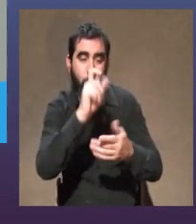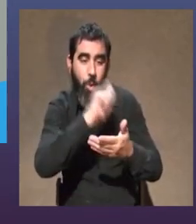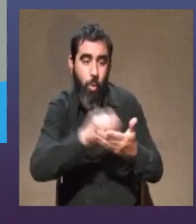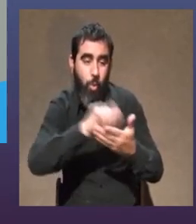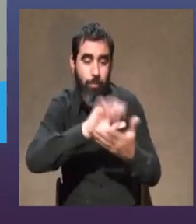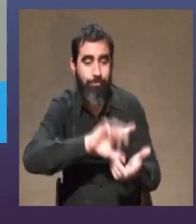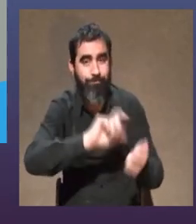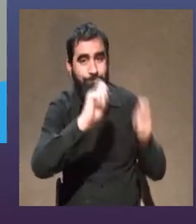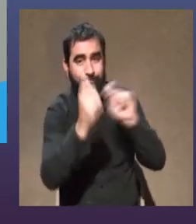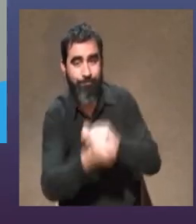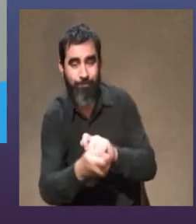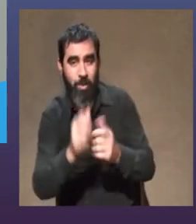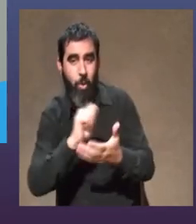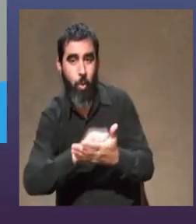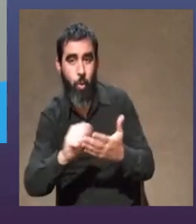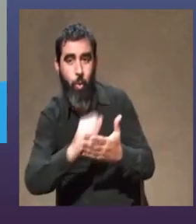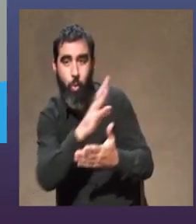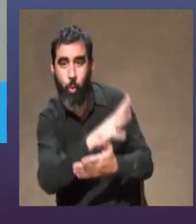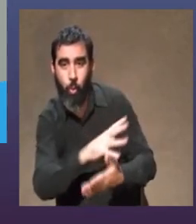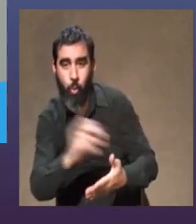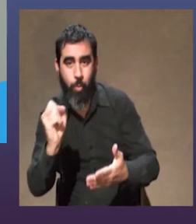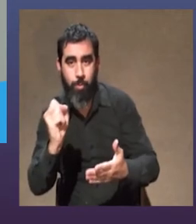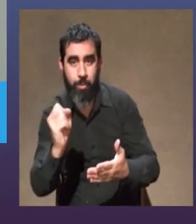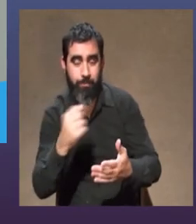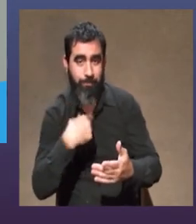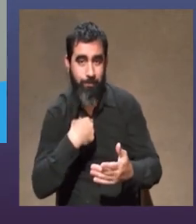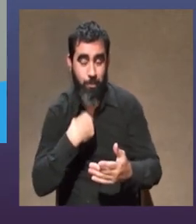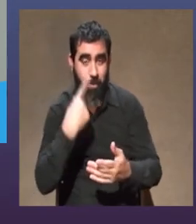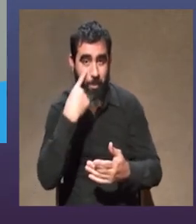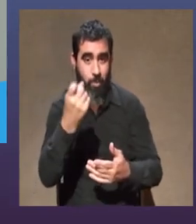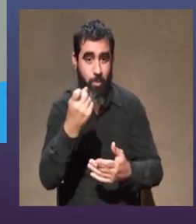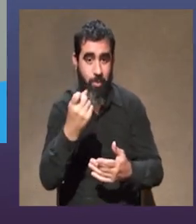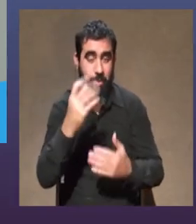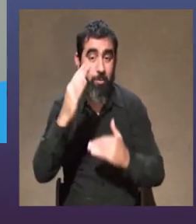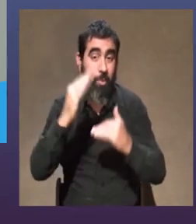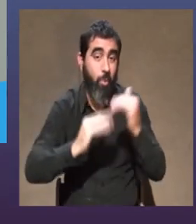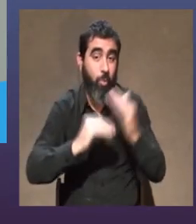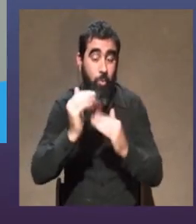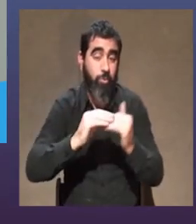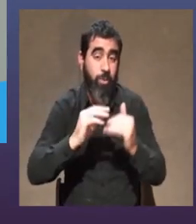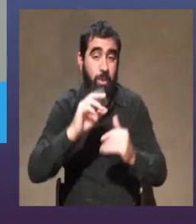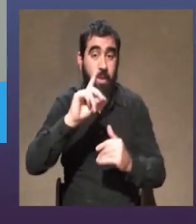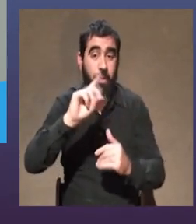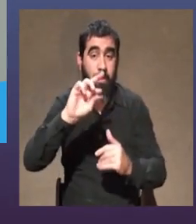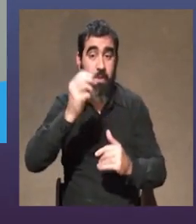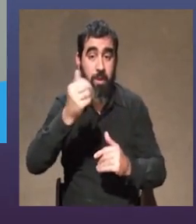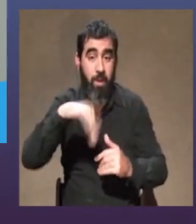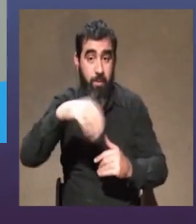de la reescritura prácticamente me caí a construir el dramaturgo